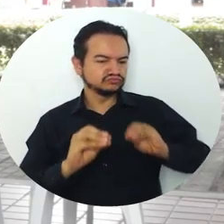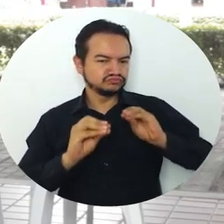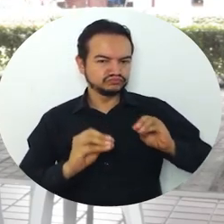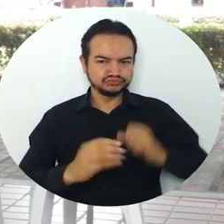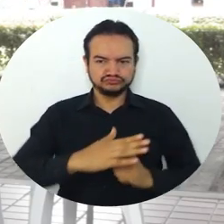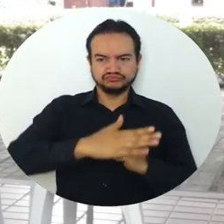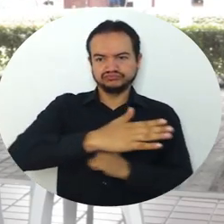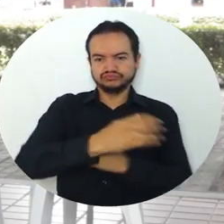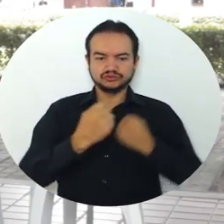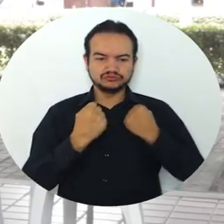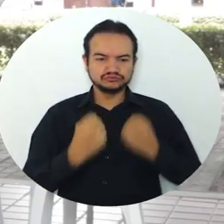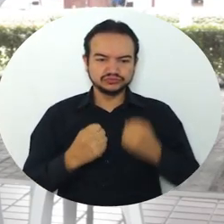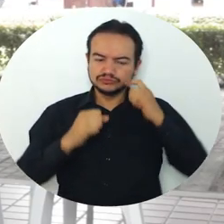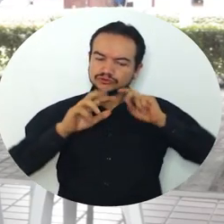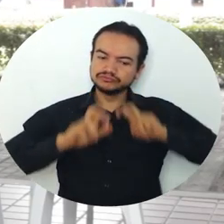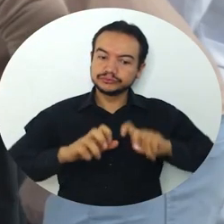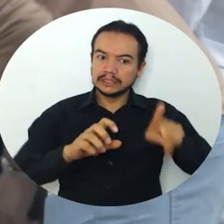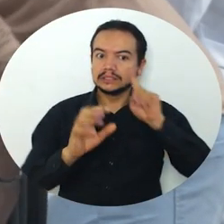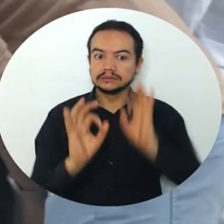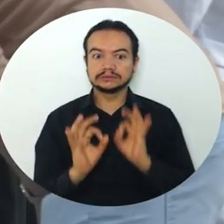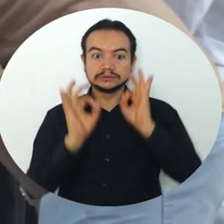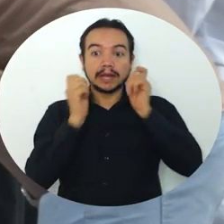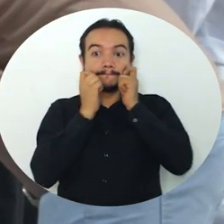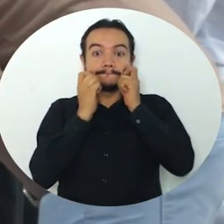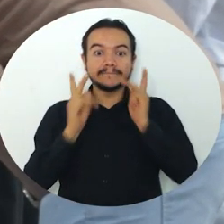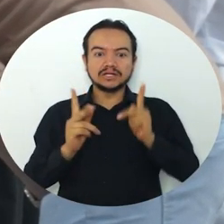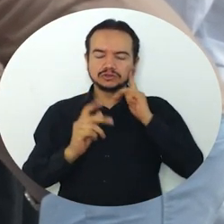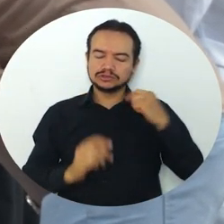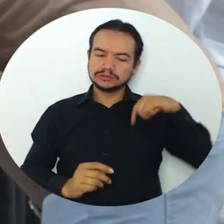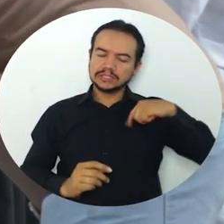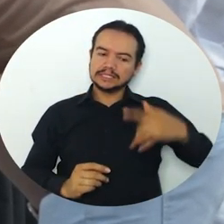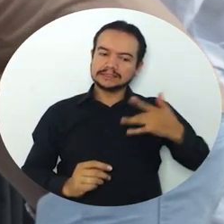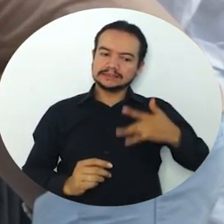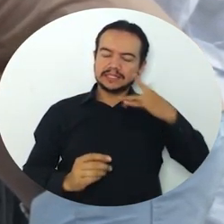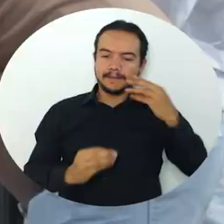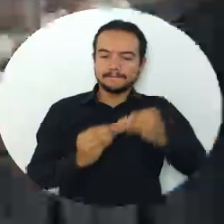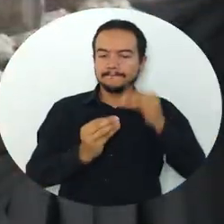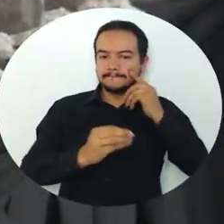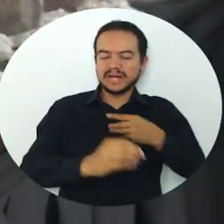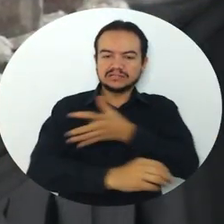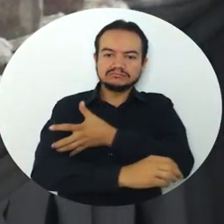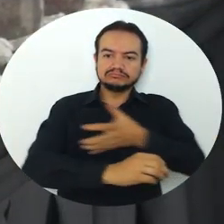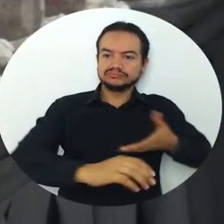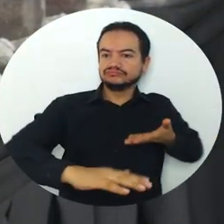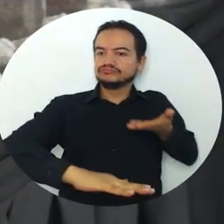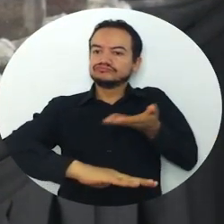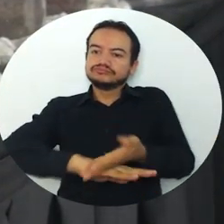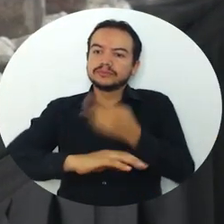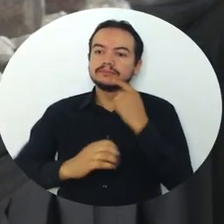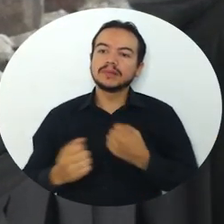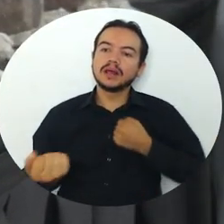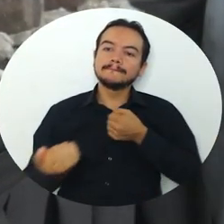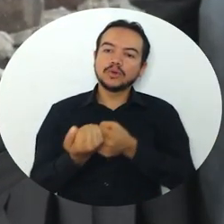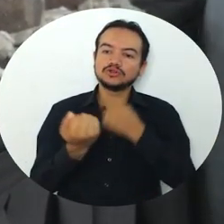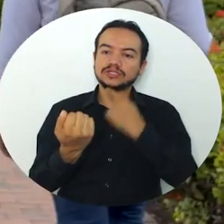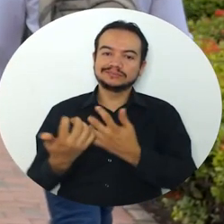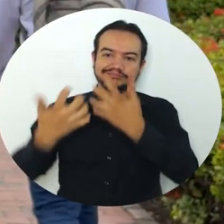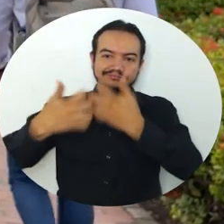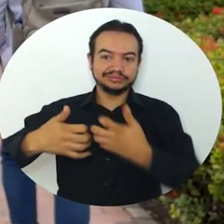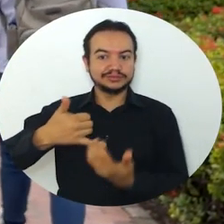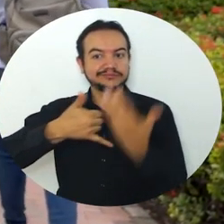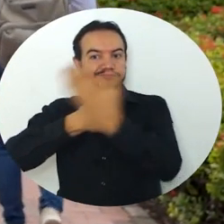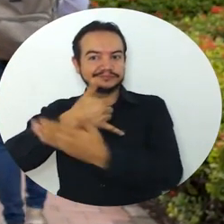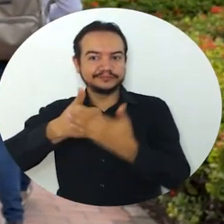científicas y técnicas con altos niveles de calidad humana y capacidad para plantear y aportar al sector empresarial del país.